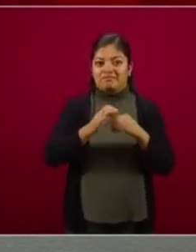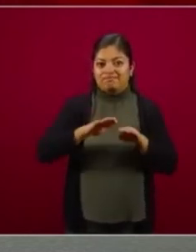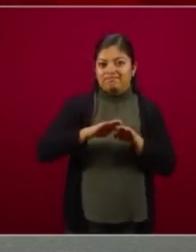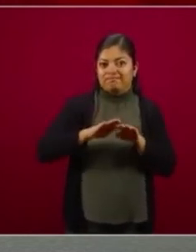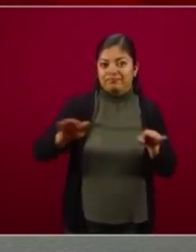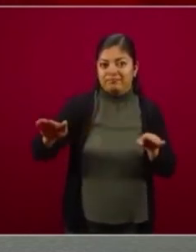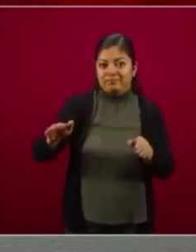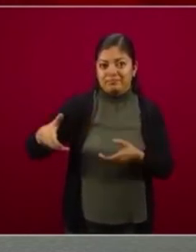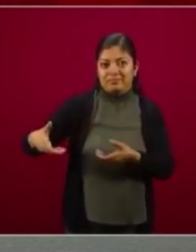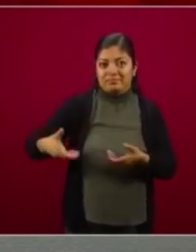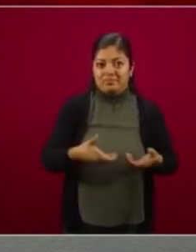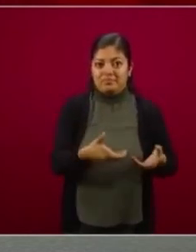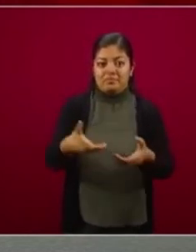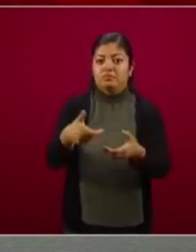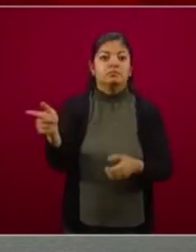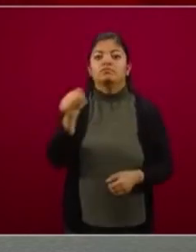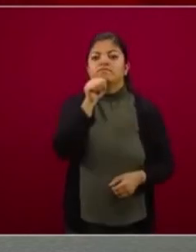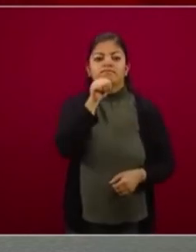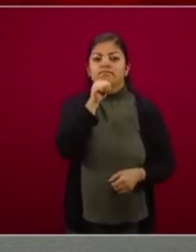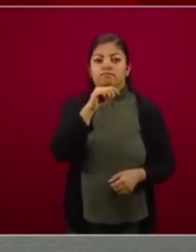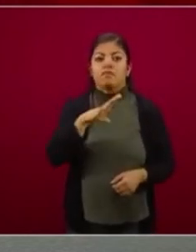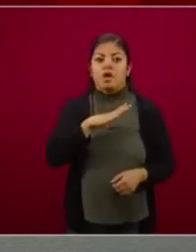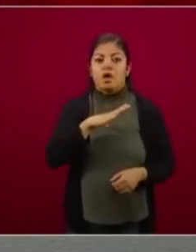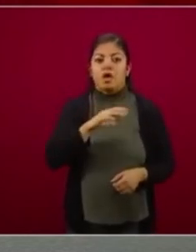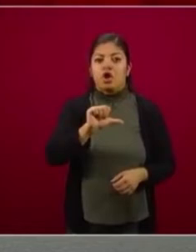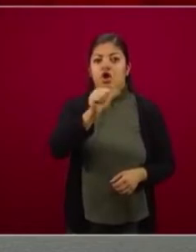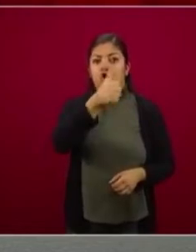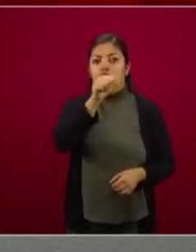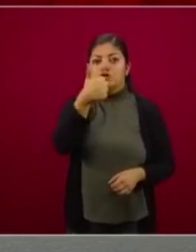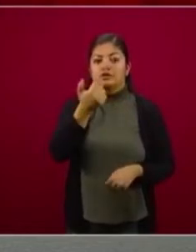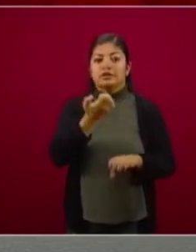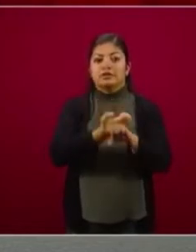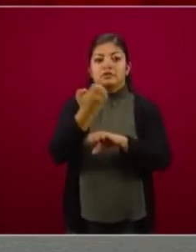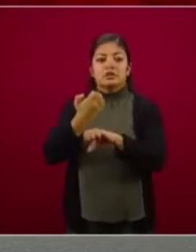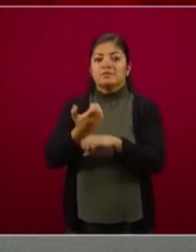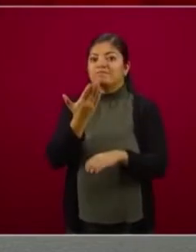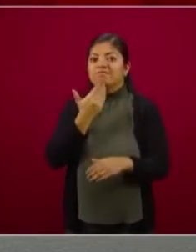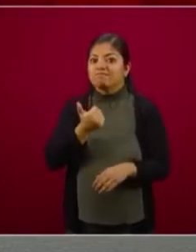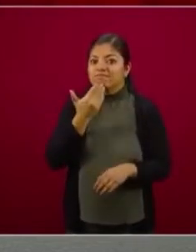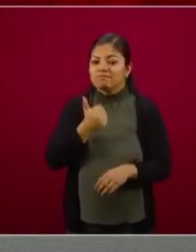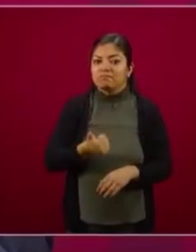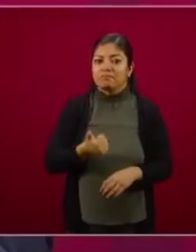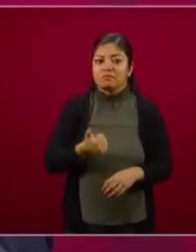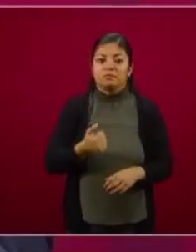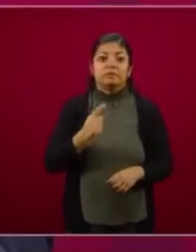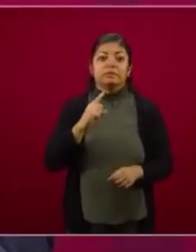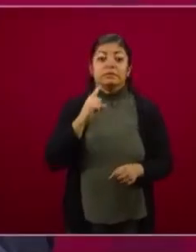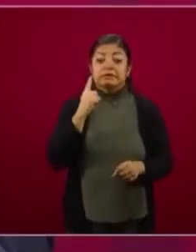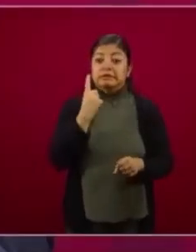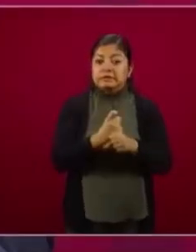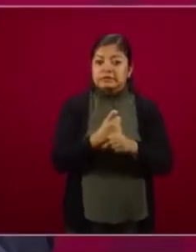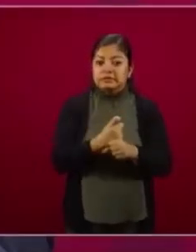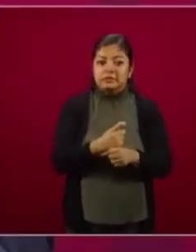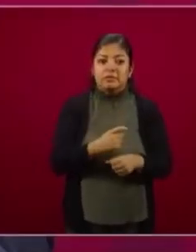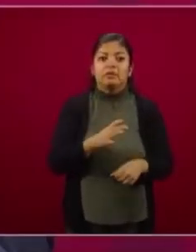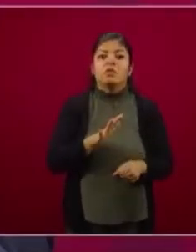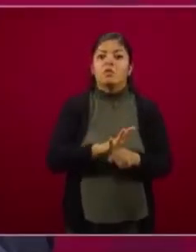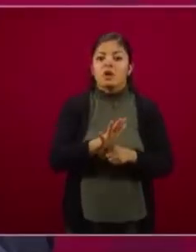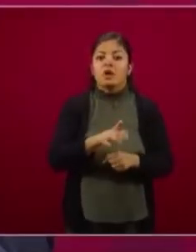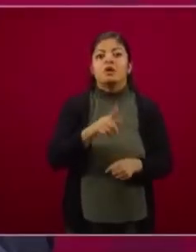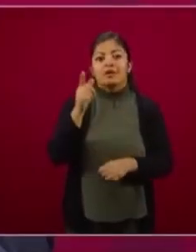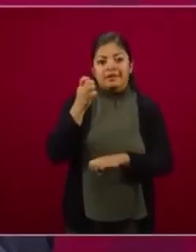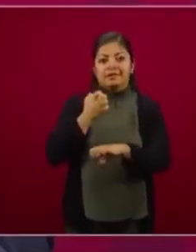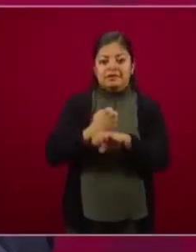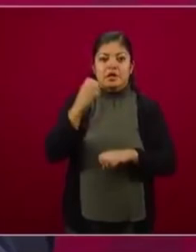cuentan con ello en 11 estados y muy particularmente en el estado de Oaxaca,